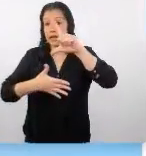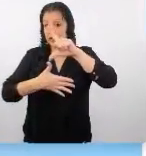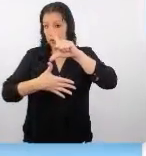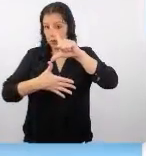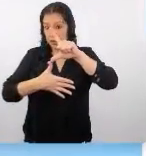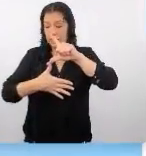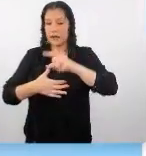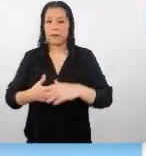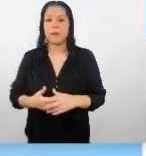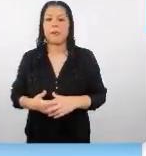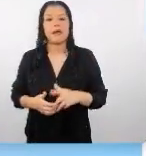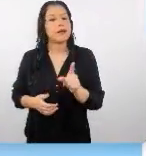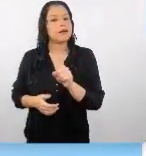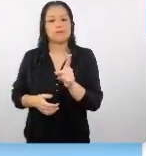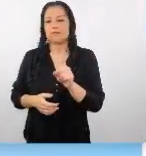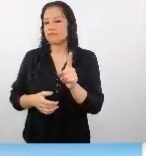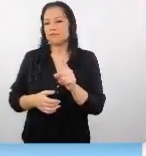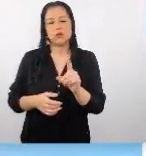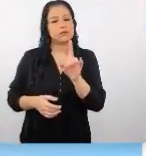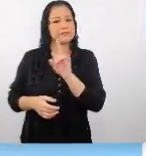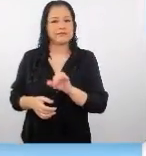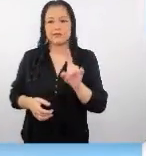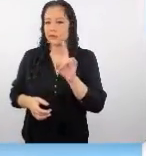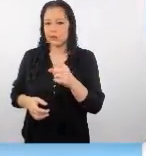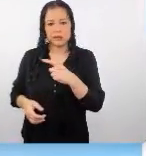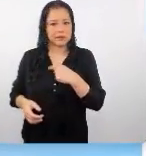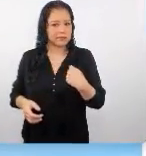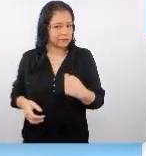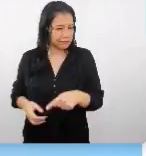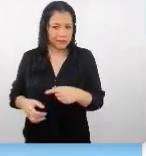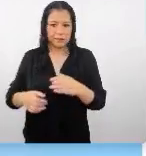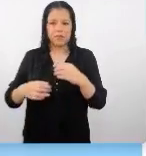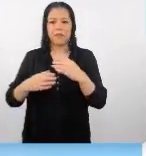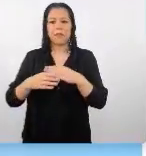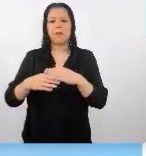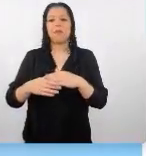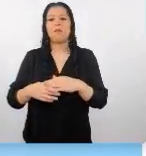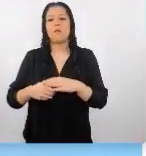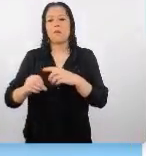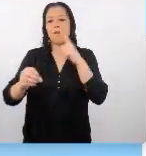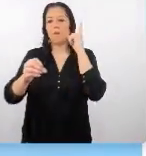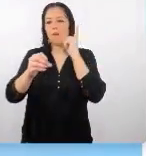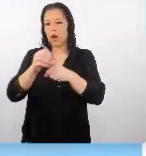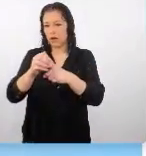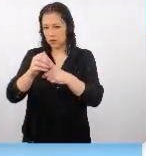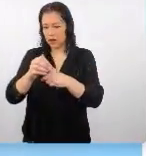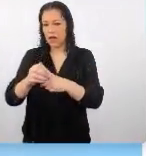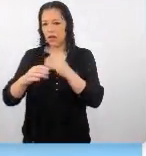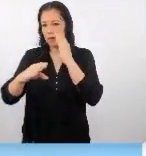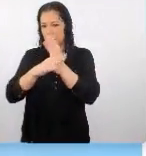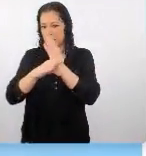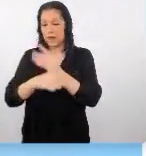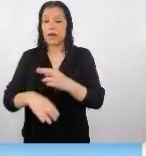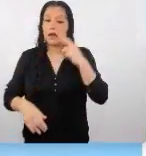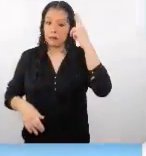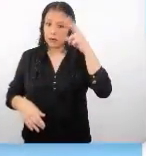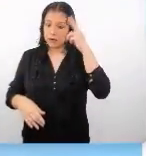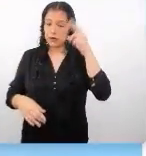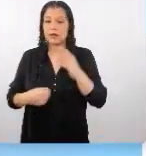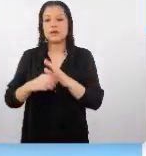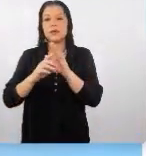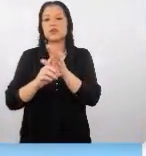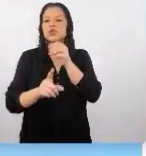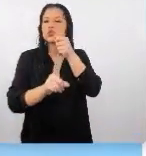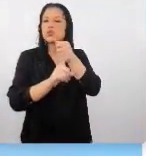no funcionan están bloqueadas es por ese motivo que ellos tienen cuenta con sus propias